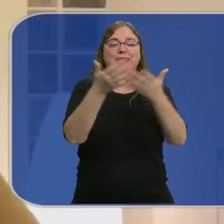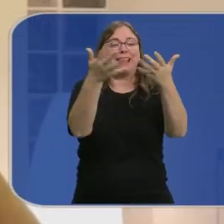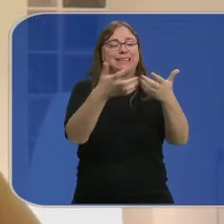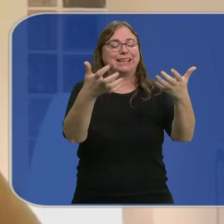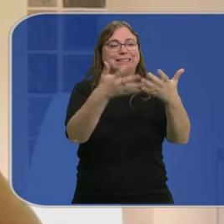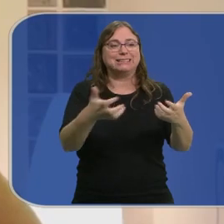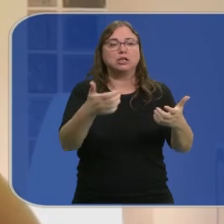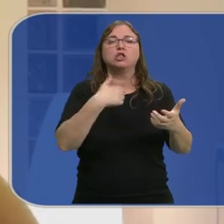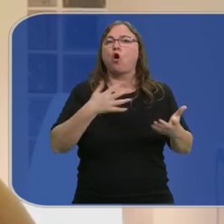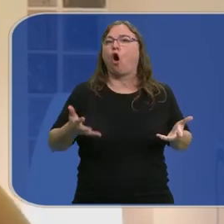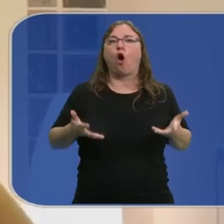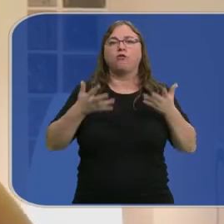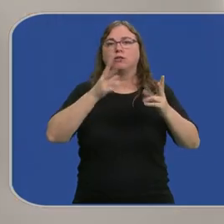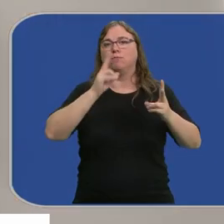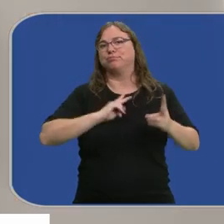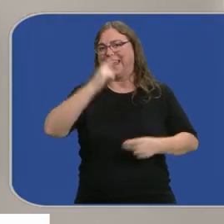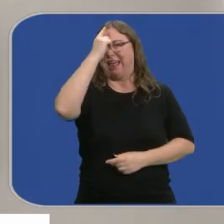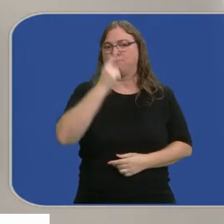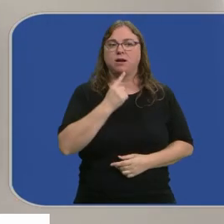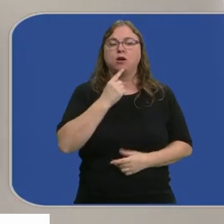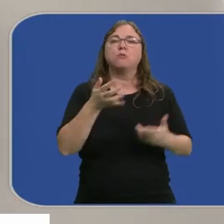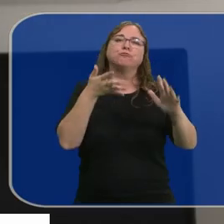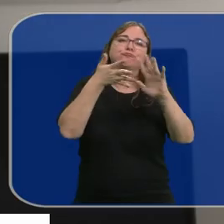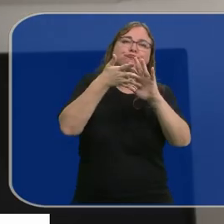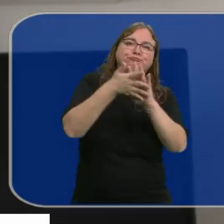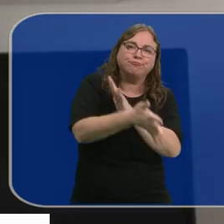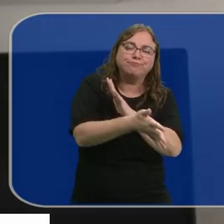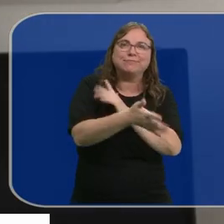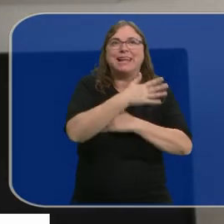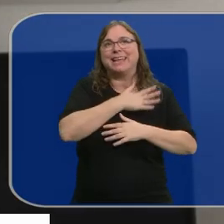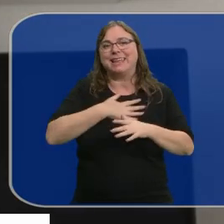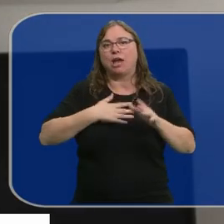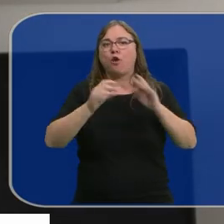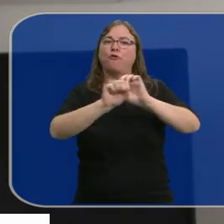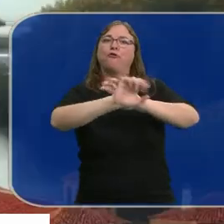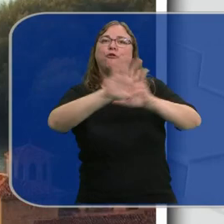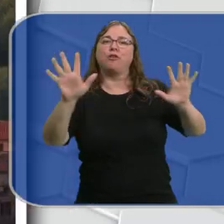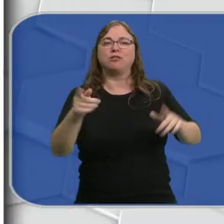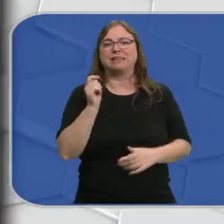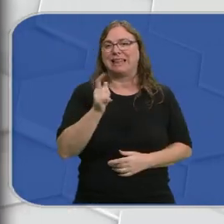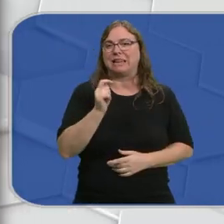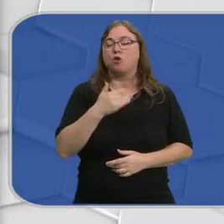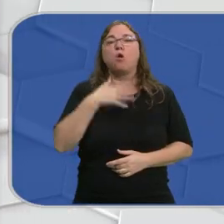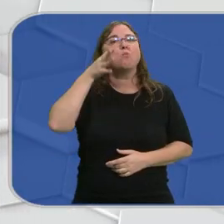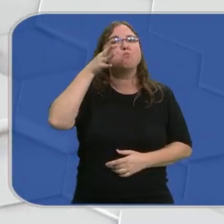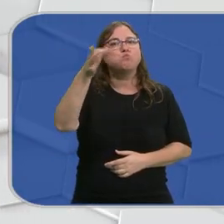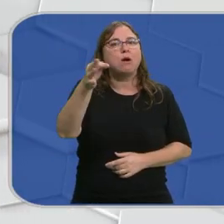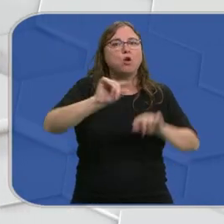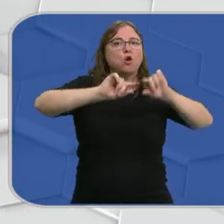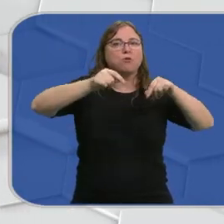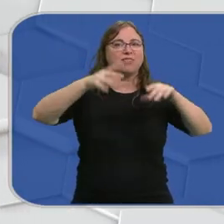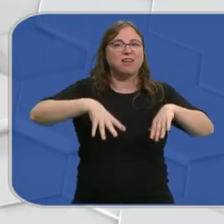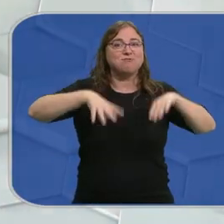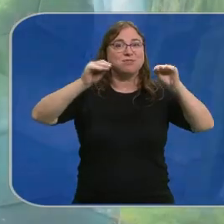escribiéndolo, te ofrece imágenes. Pones una descripción con el paisaje que quieras de fondo. Yo en la mayoría puse pueblos de la